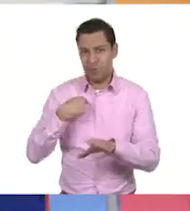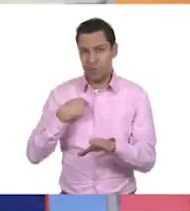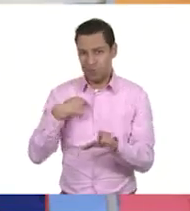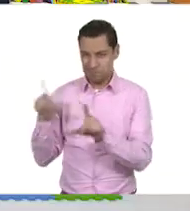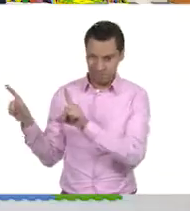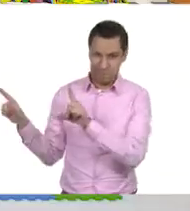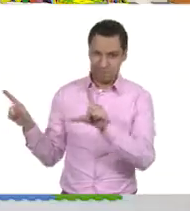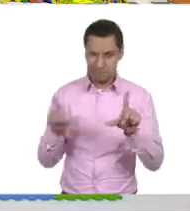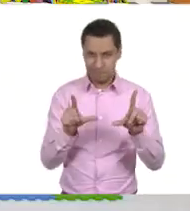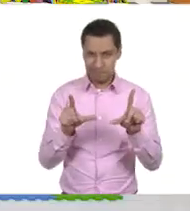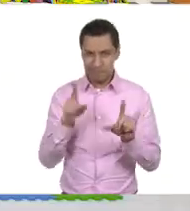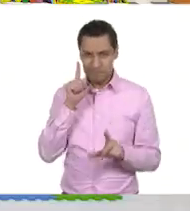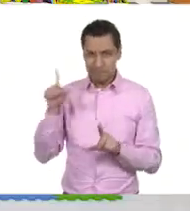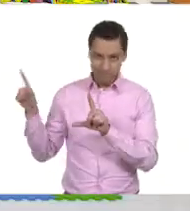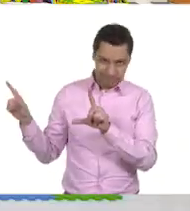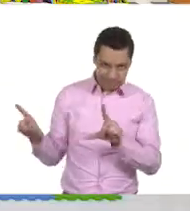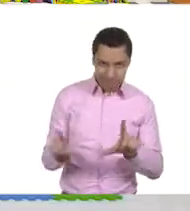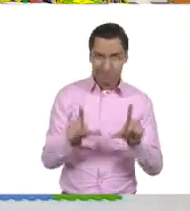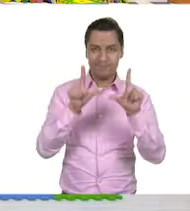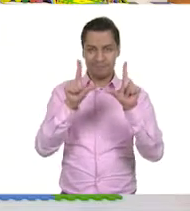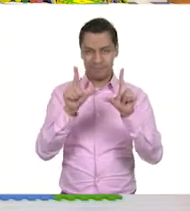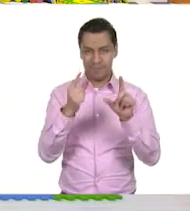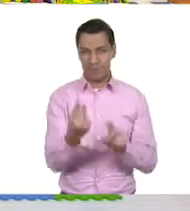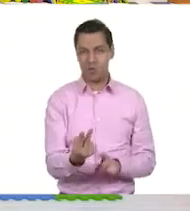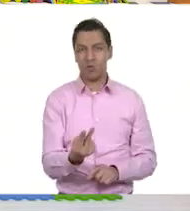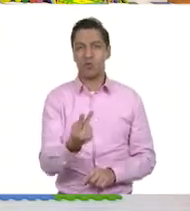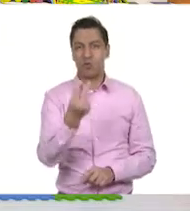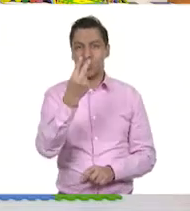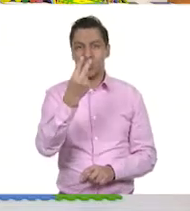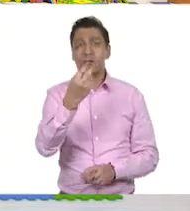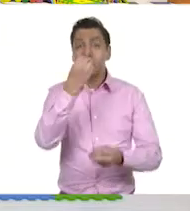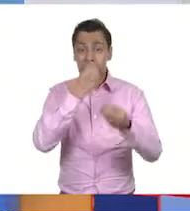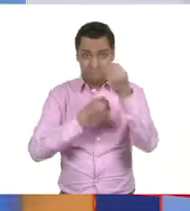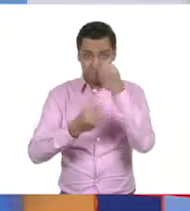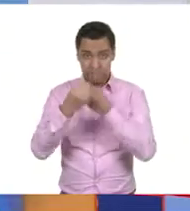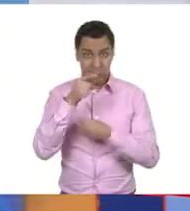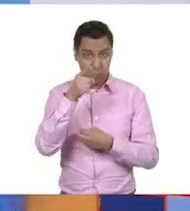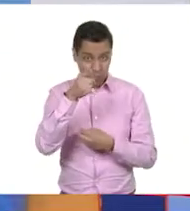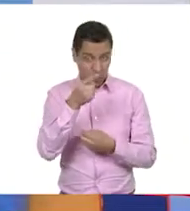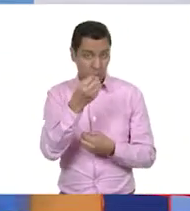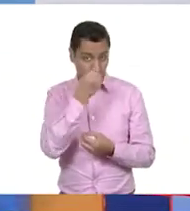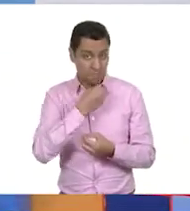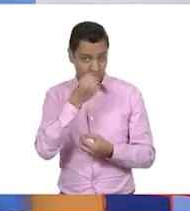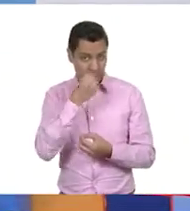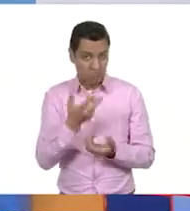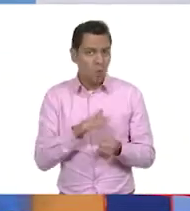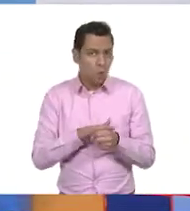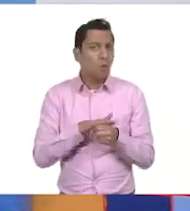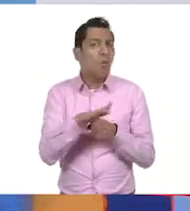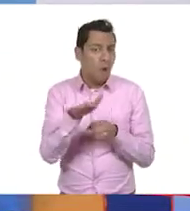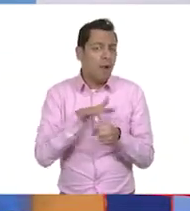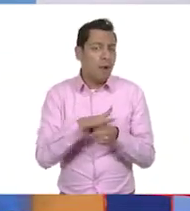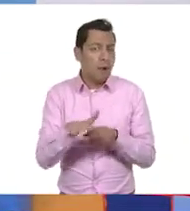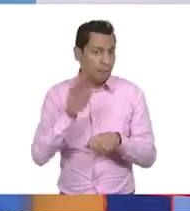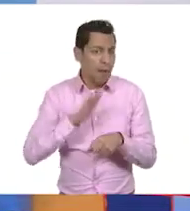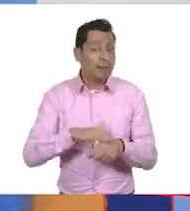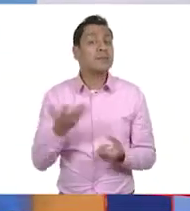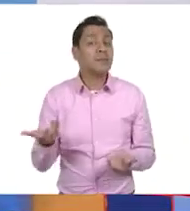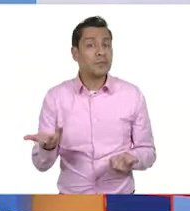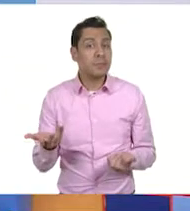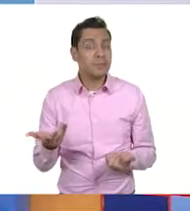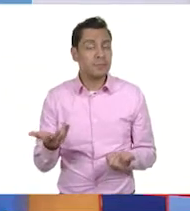Oscar. Ah, muy bien. Estas dos tablas, vamos a ver qué alimentos consumimos, es decir, como cuáles son los que más consumimos.